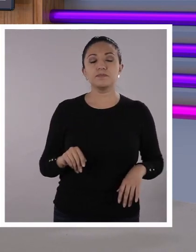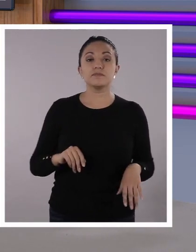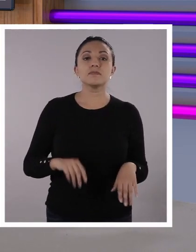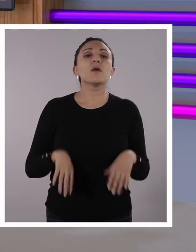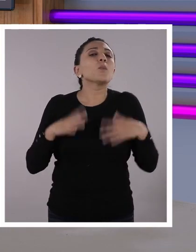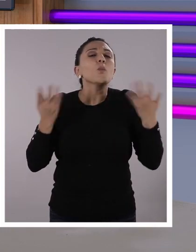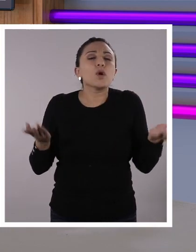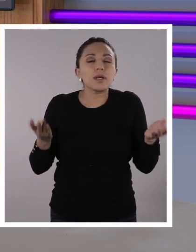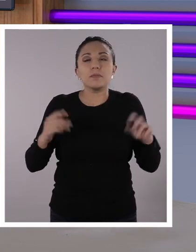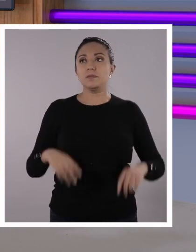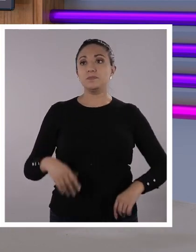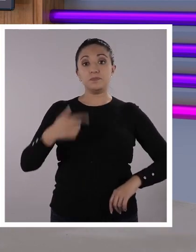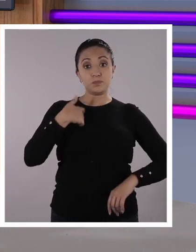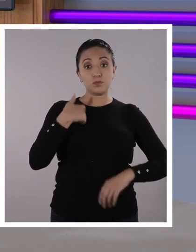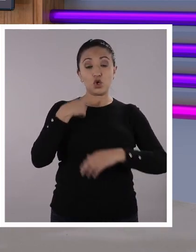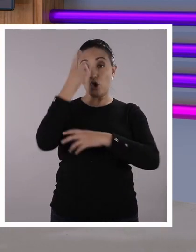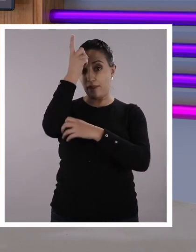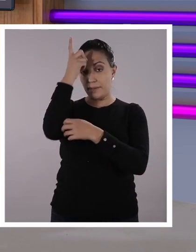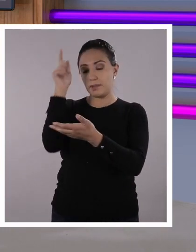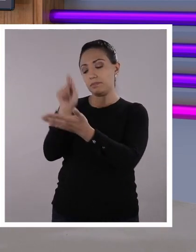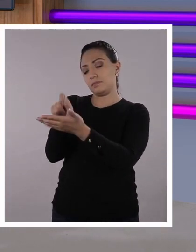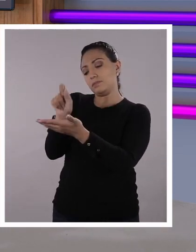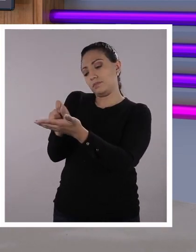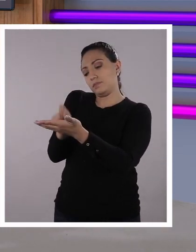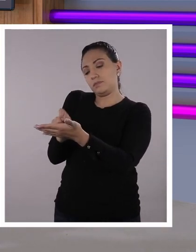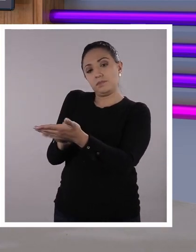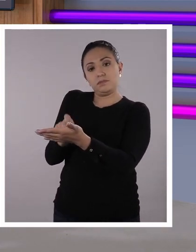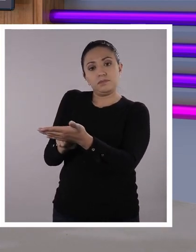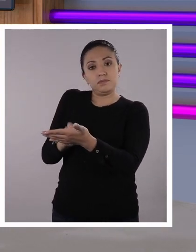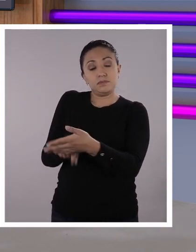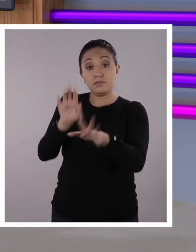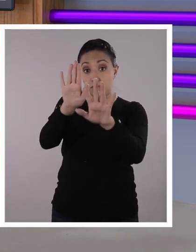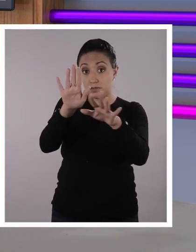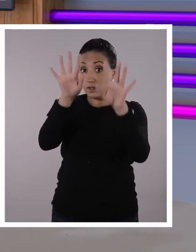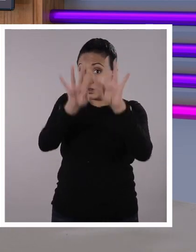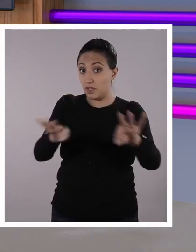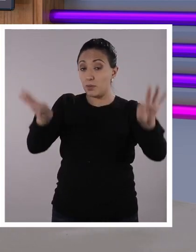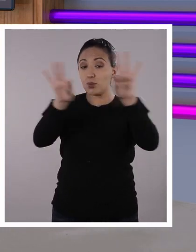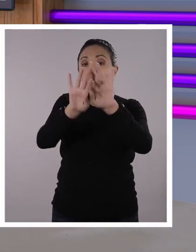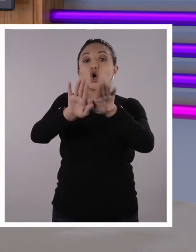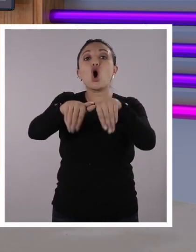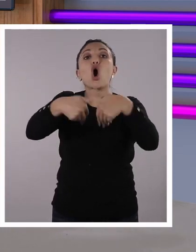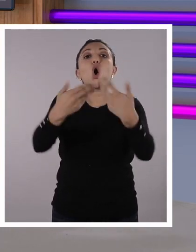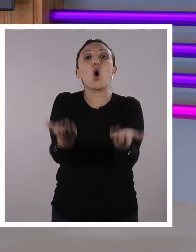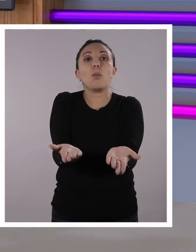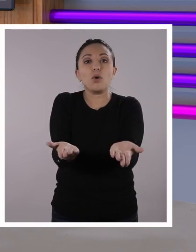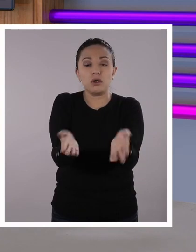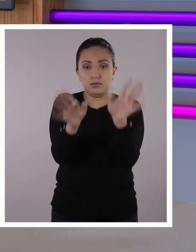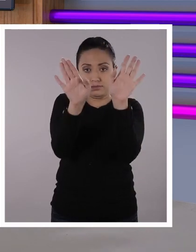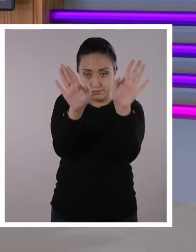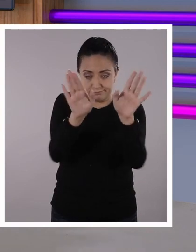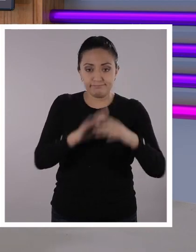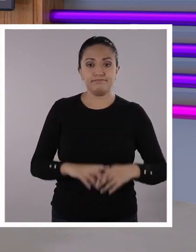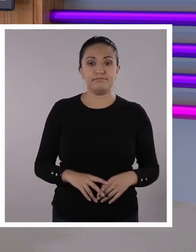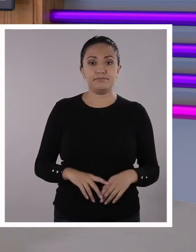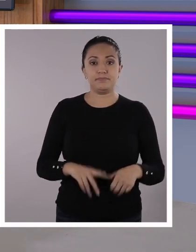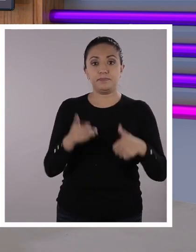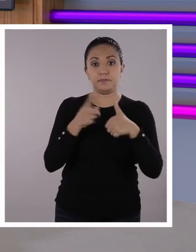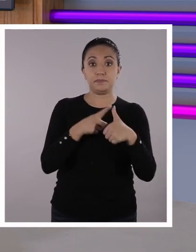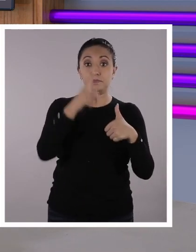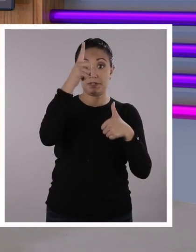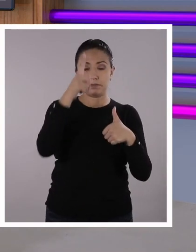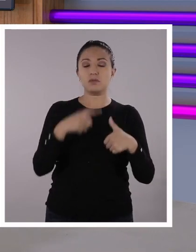A ver. Muy bien, Santi. Entonces, es súper importante que tú tengas clara la estructura de cómo se cita. Primero vamos a colocar